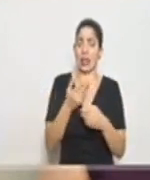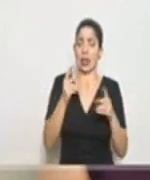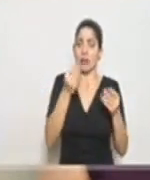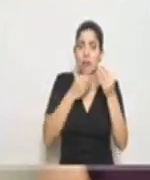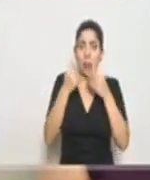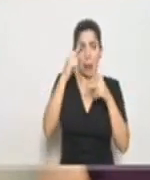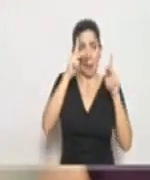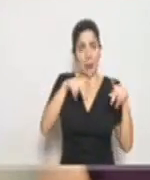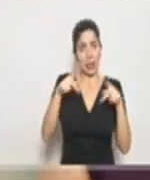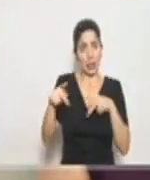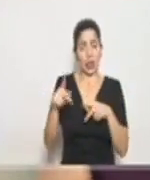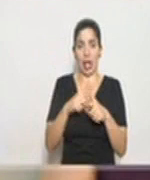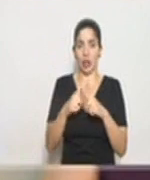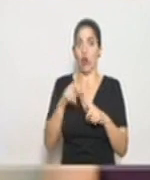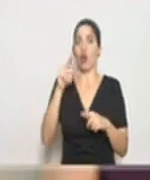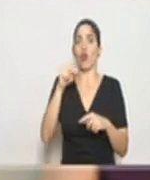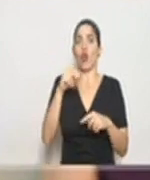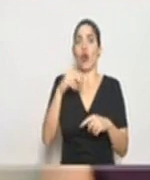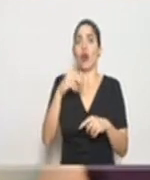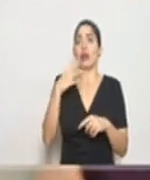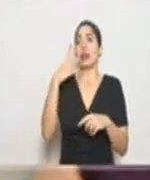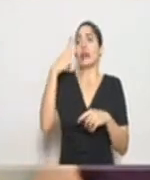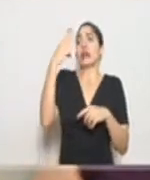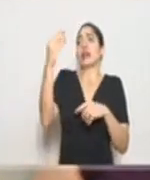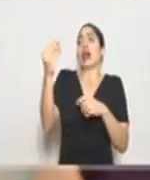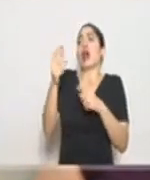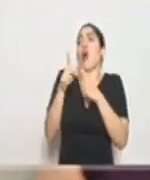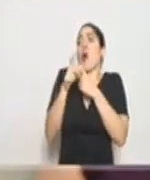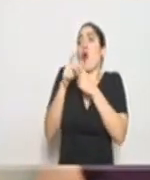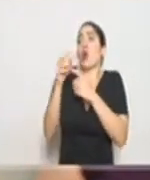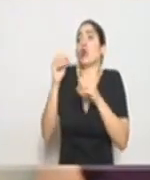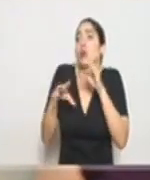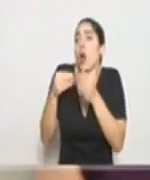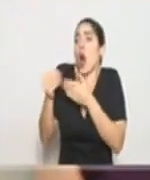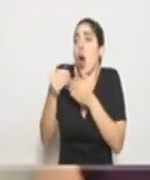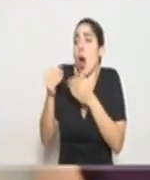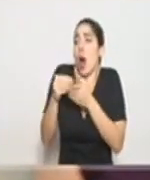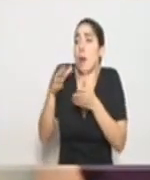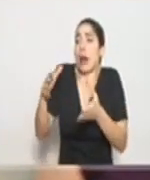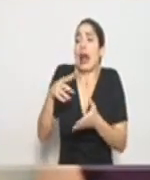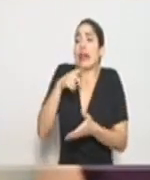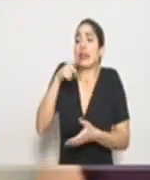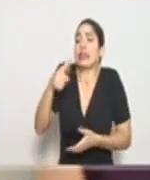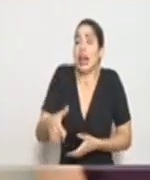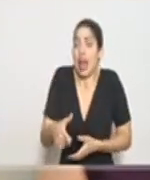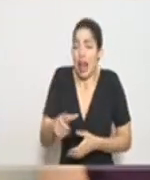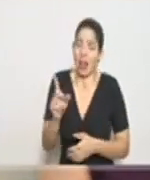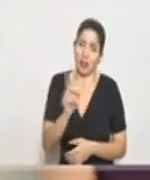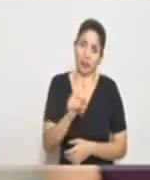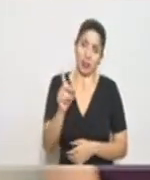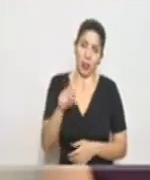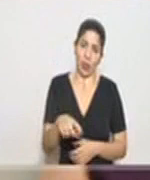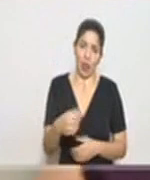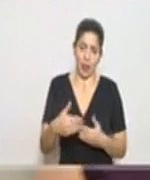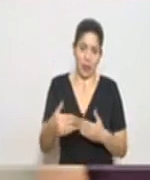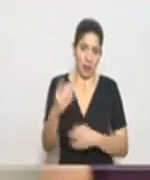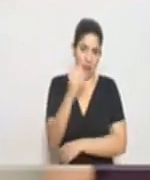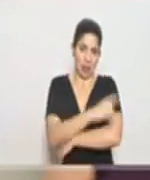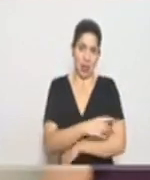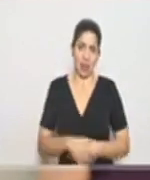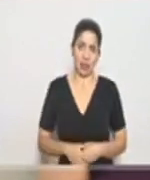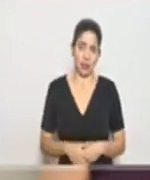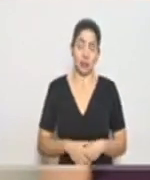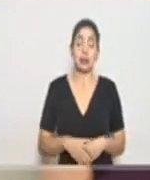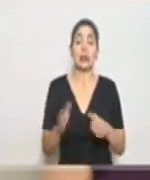población y por lo tanto no hay que salir corriendo a los supermercados ni hacer compras exageradas en estos días. Y finalmente,